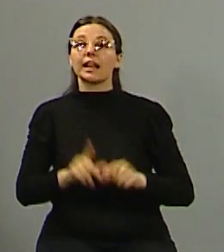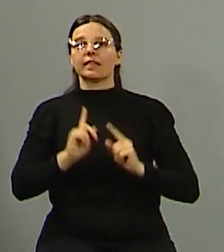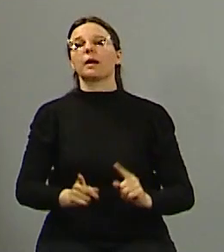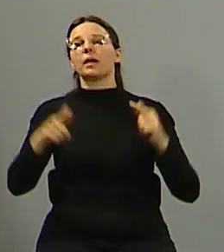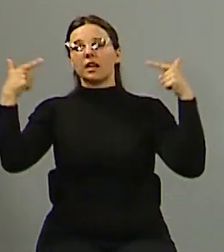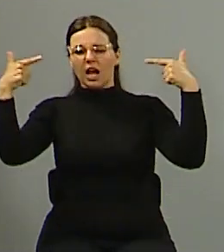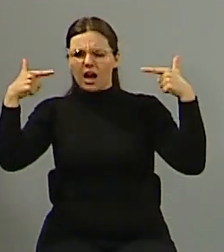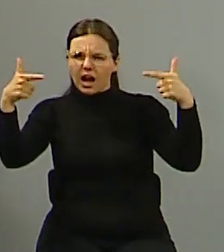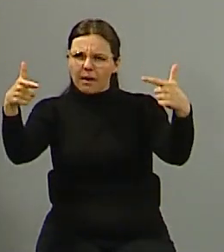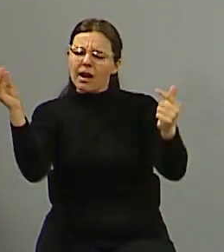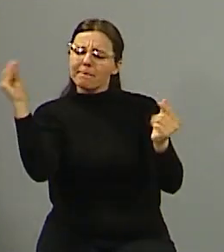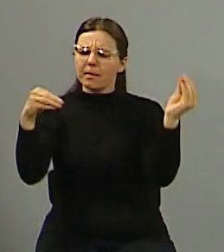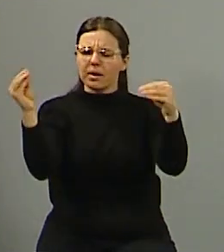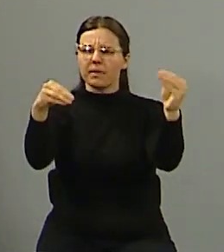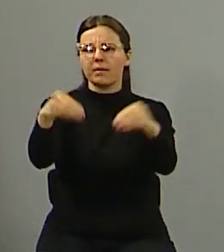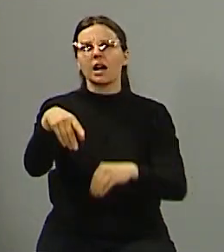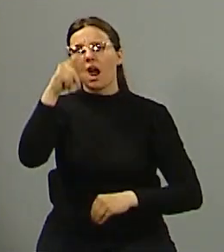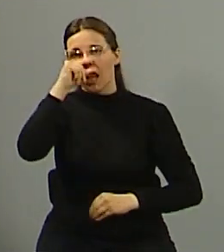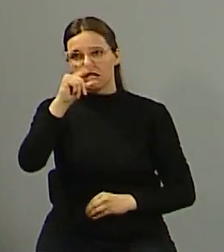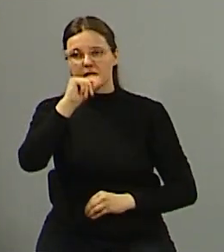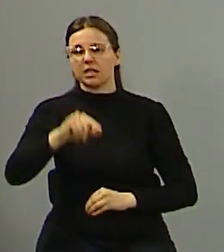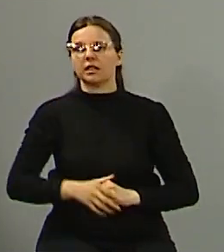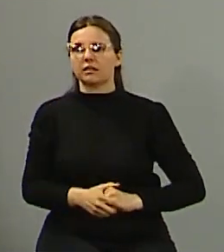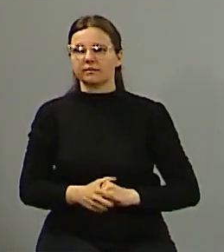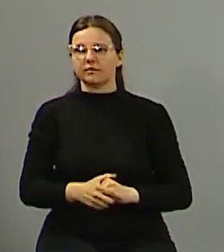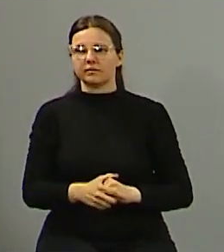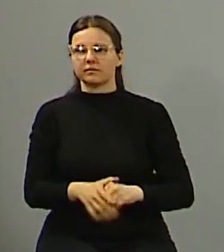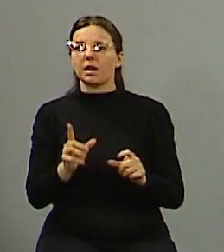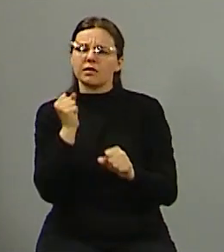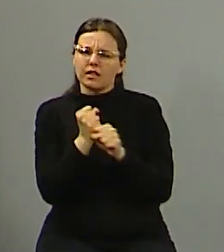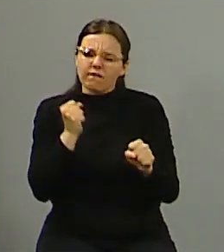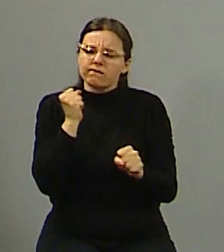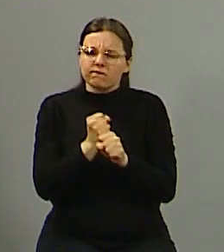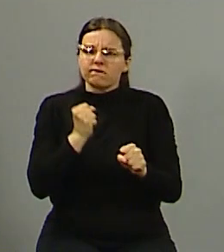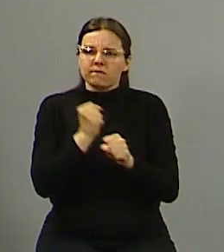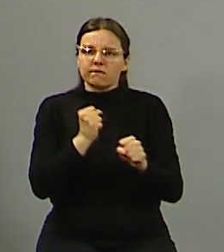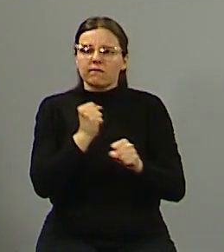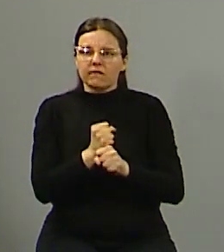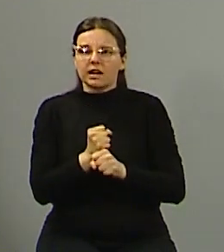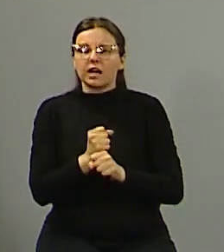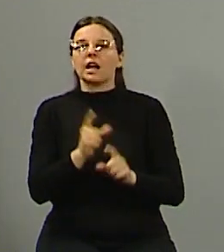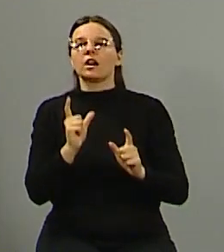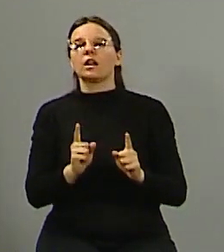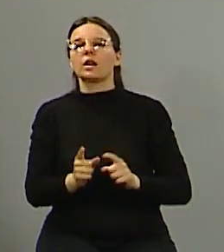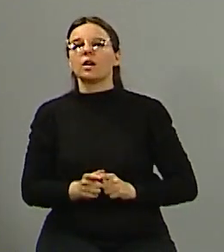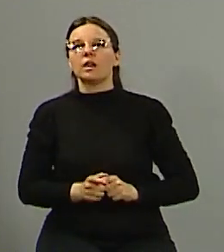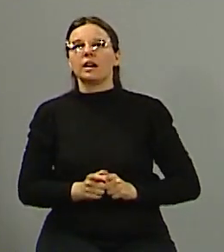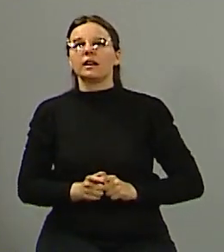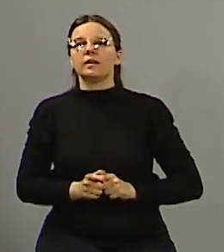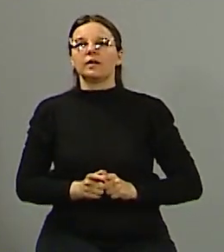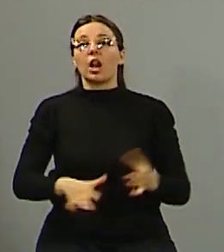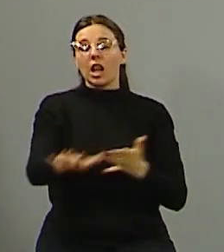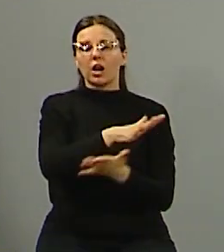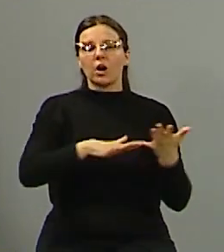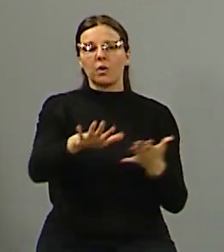seguridad al departamento de las heras y trabajar muy fuerte con una política de alarmas comunitarias que es